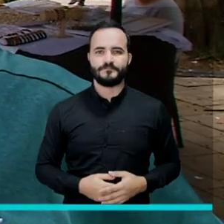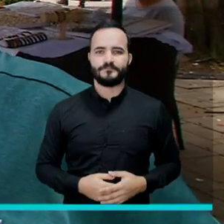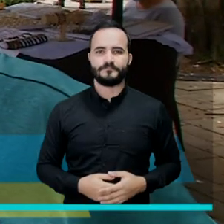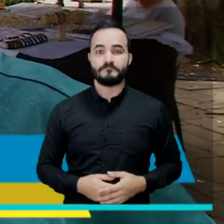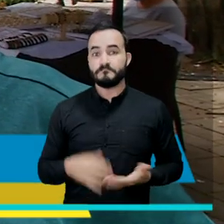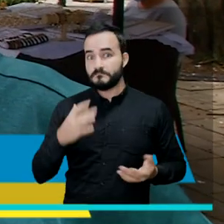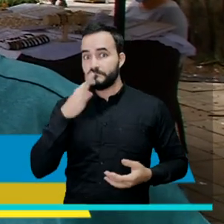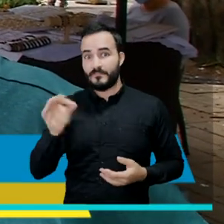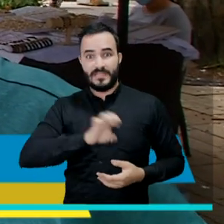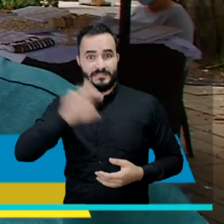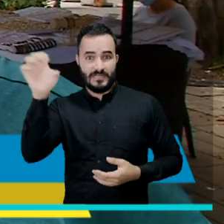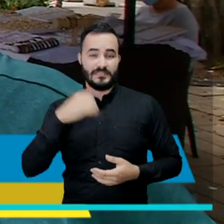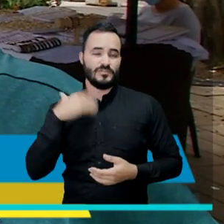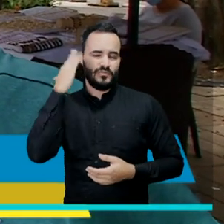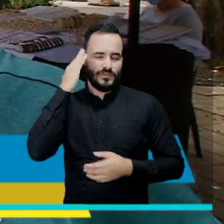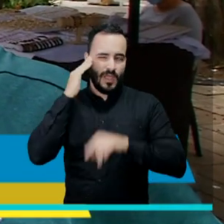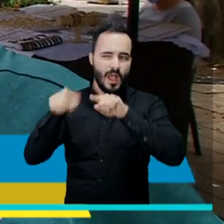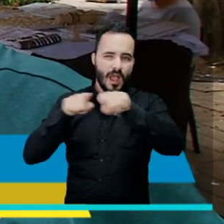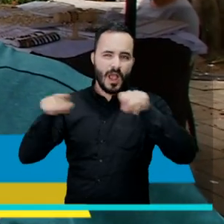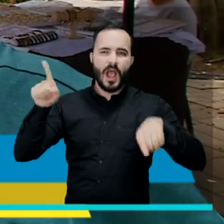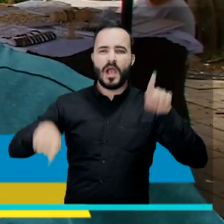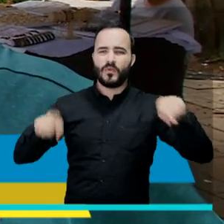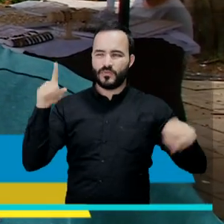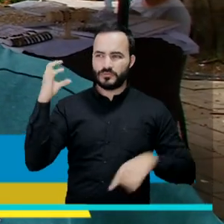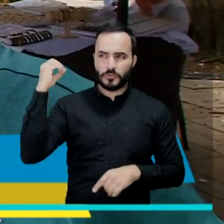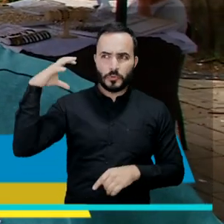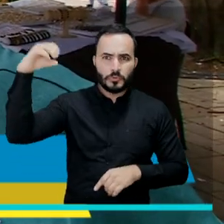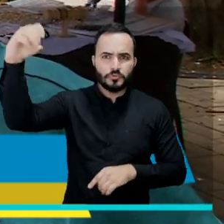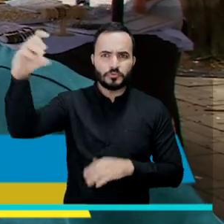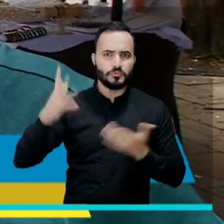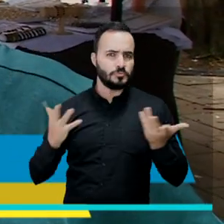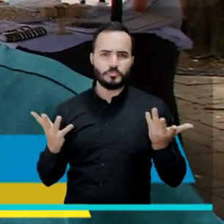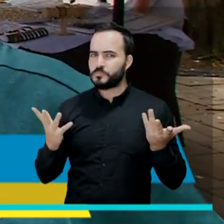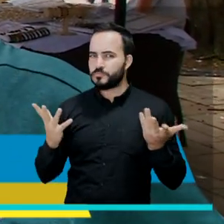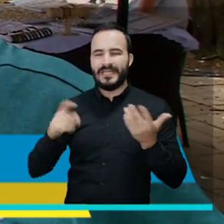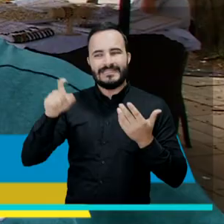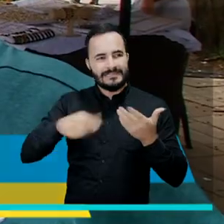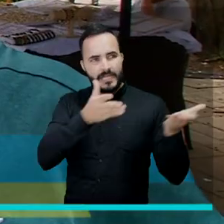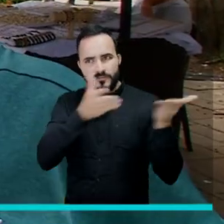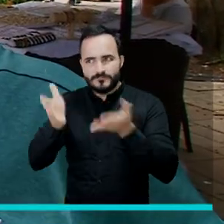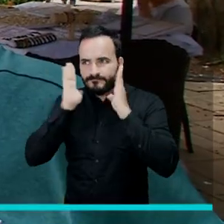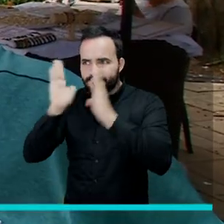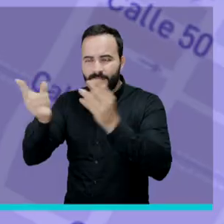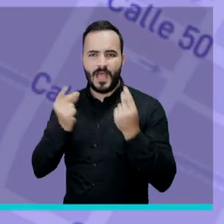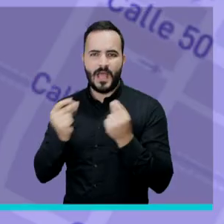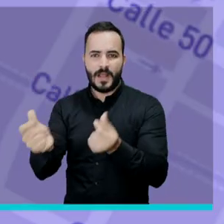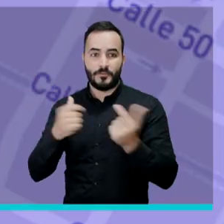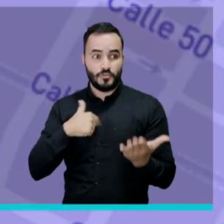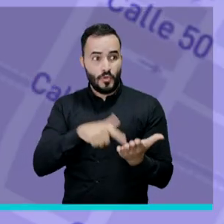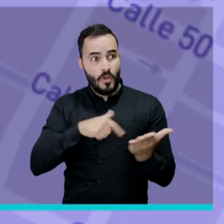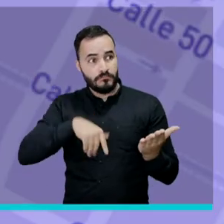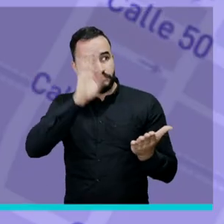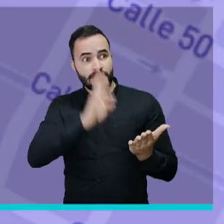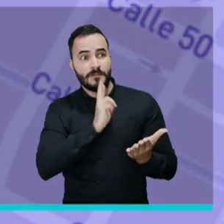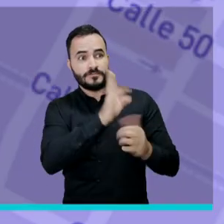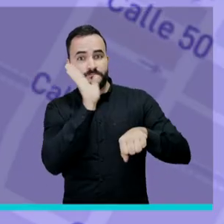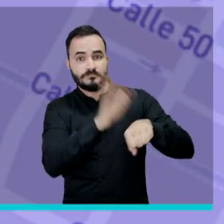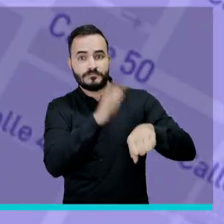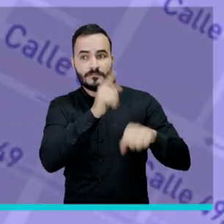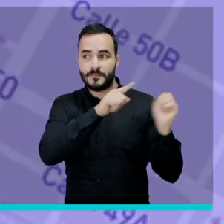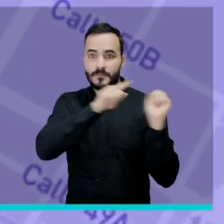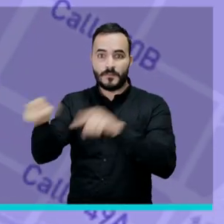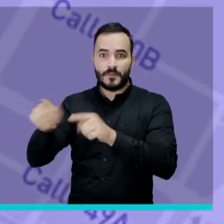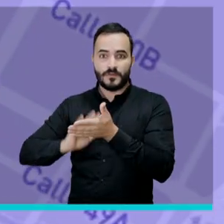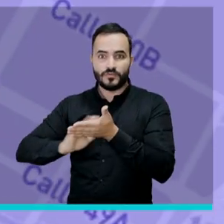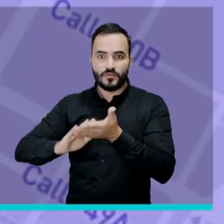siempre hay lugares en la ciudad que están totalmente como sin alumbrado público. Y me parece una buena opción para uno como ciudadano